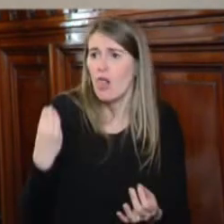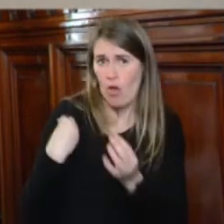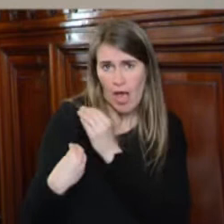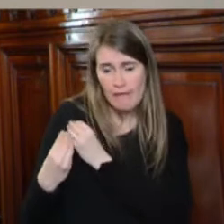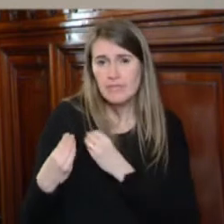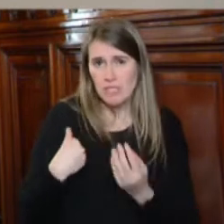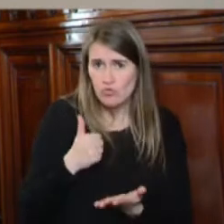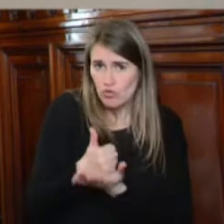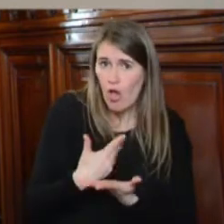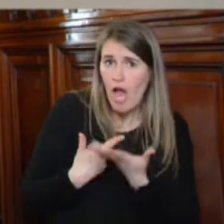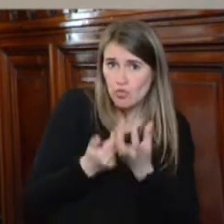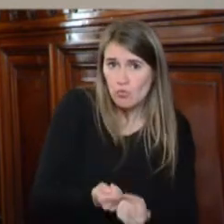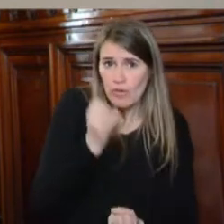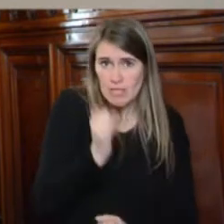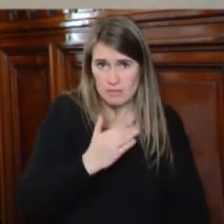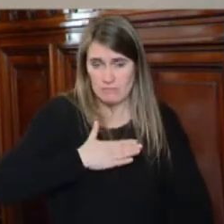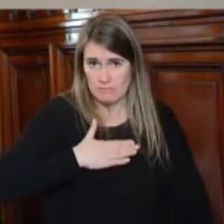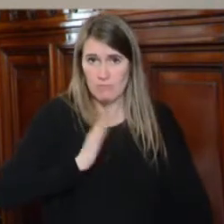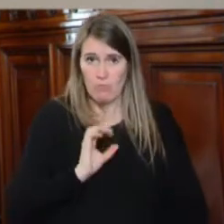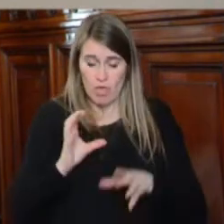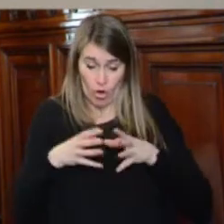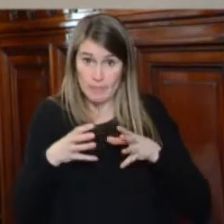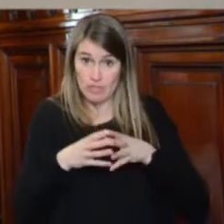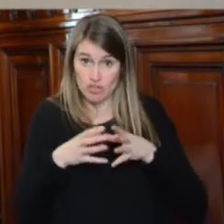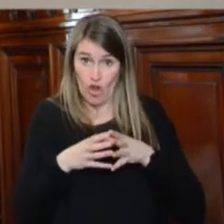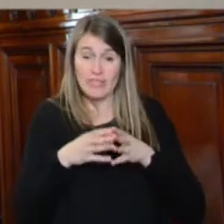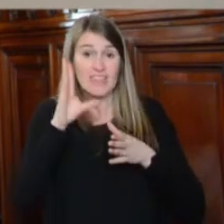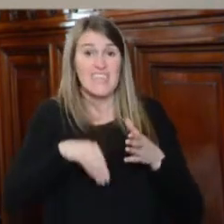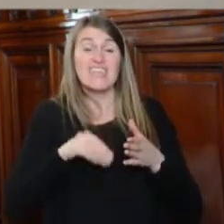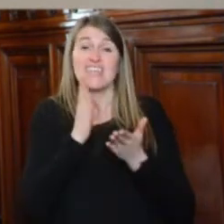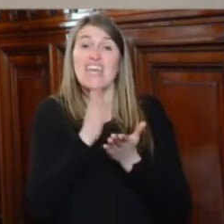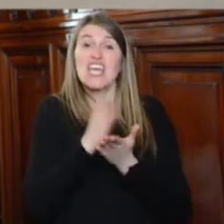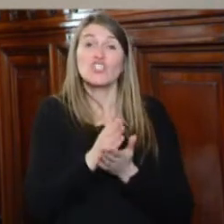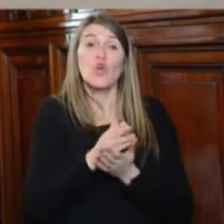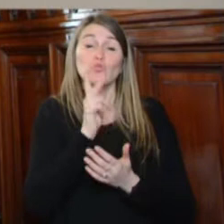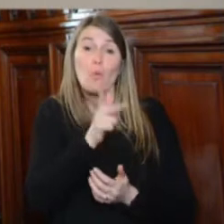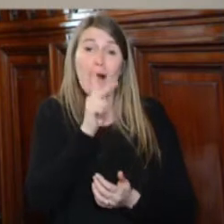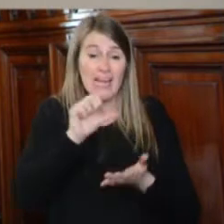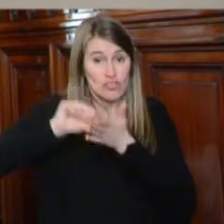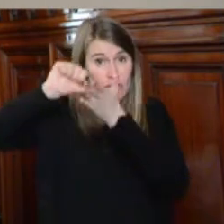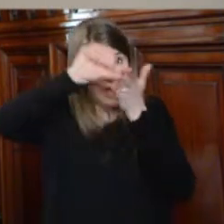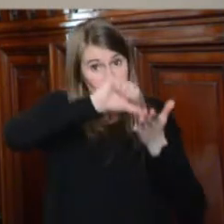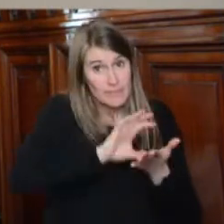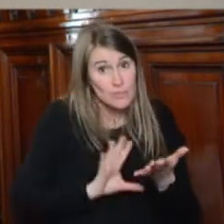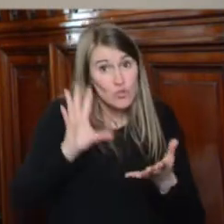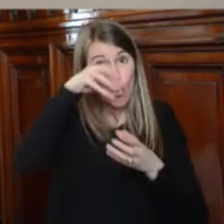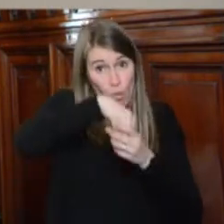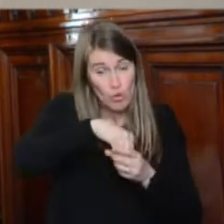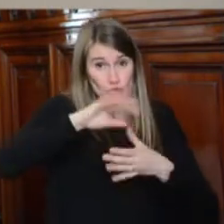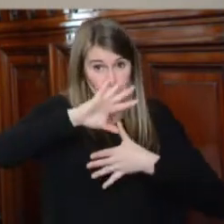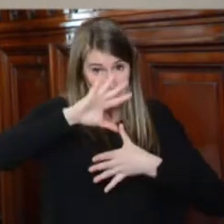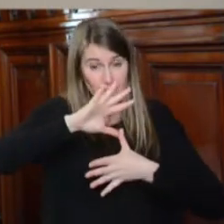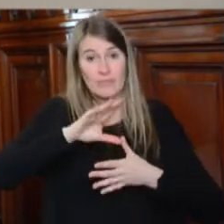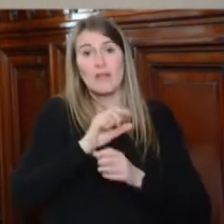representados para desde la Comisión Interamericana de Derechos Humanos no solo sumar desde nuestra capacidad de monitoreo sino